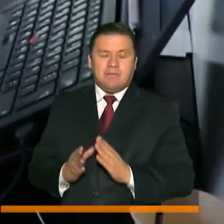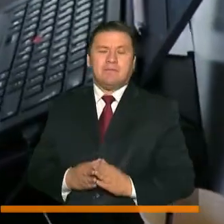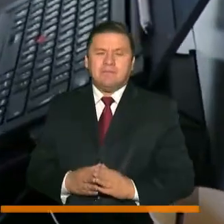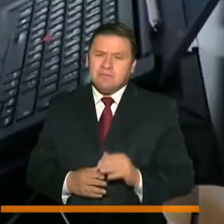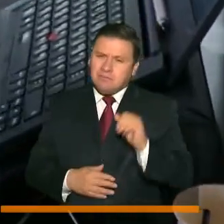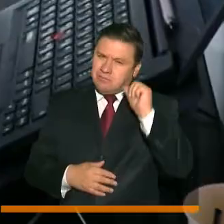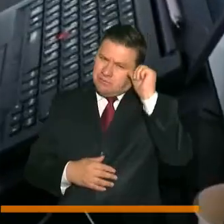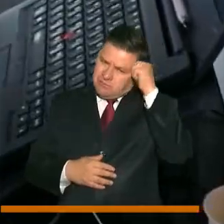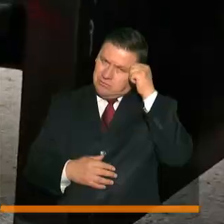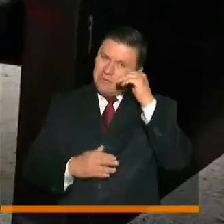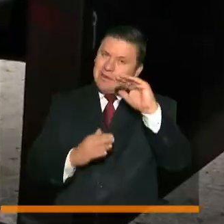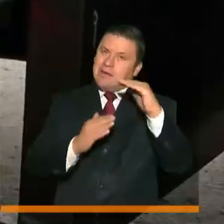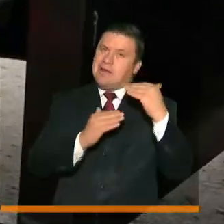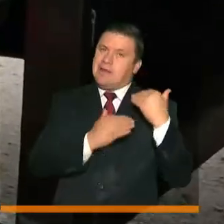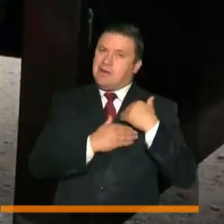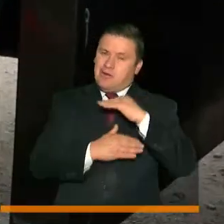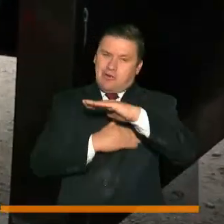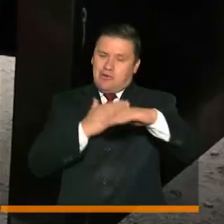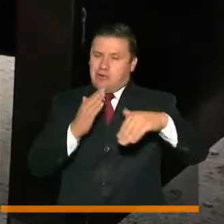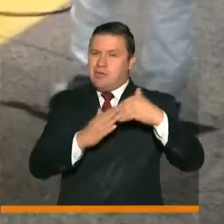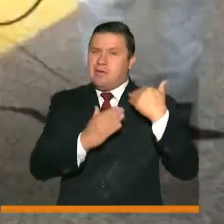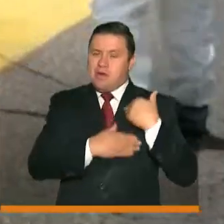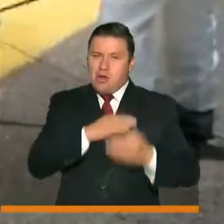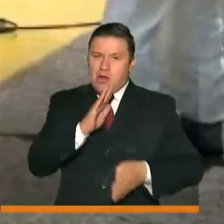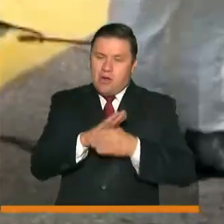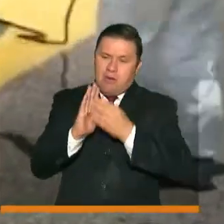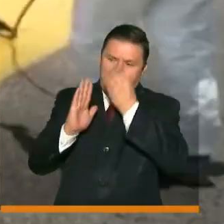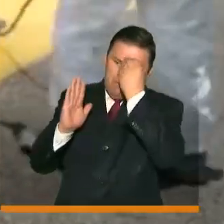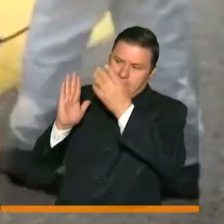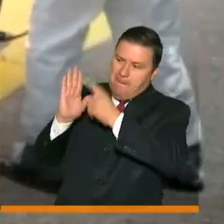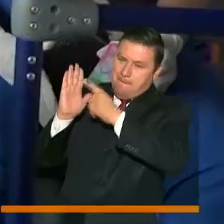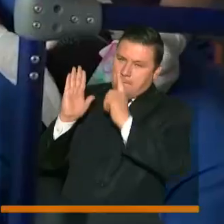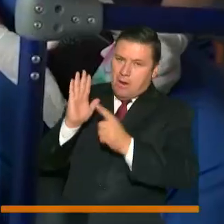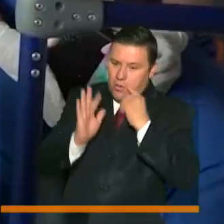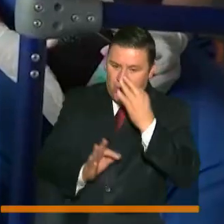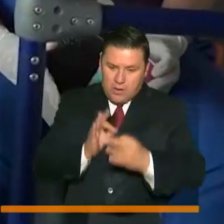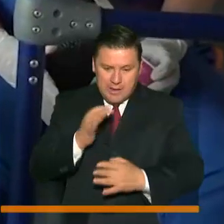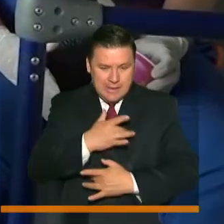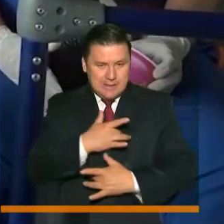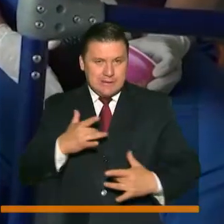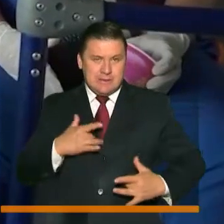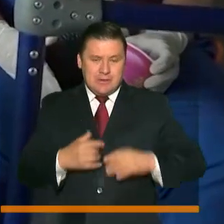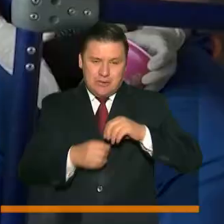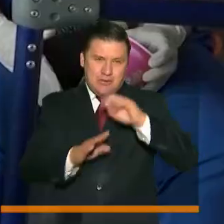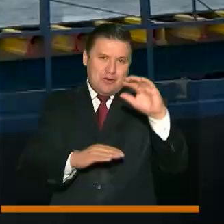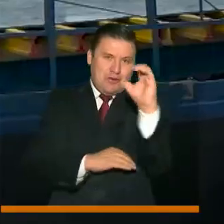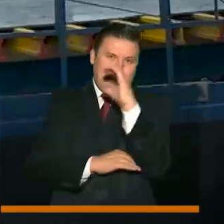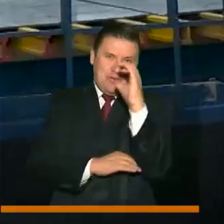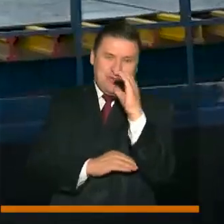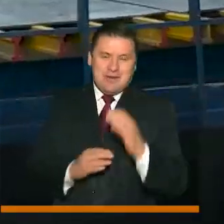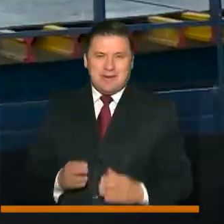Recuerde que es responsabilidad de todos seguir los lineamientos para cuidar la salud de los colombianos.